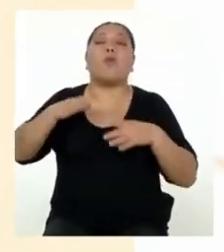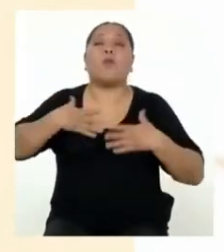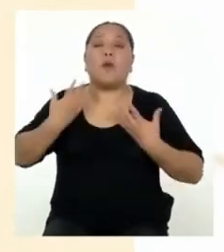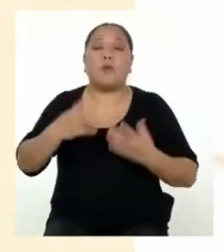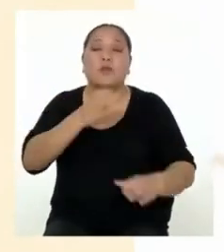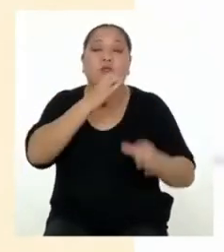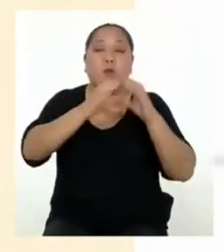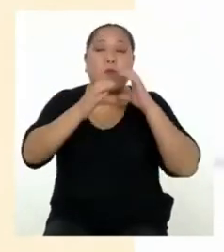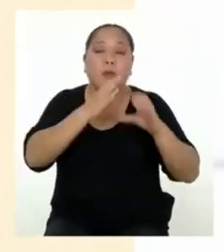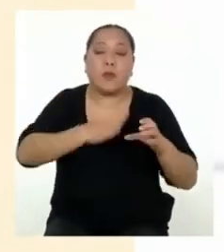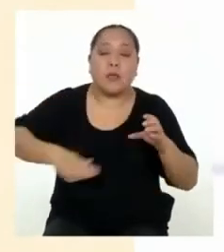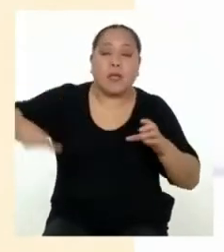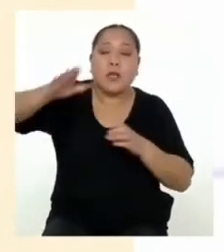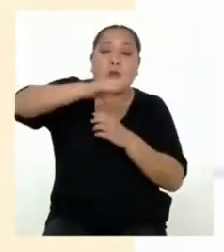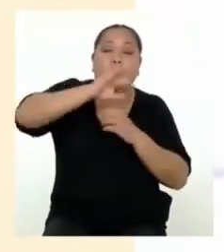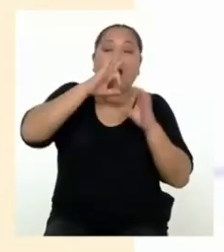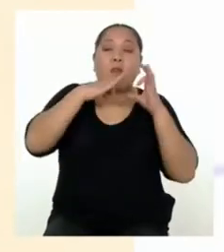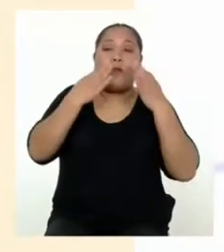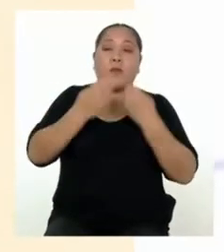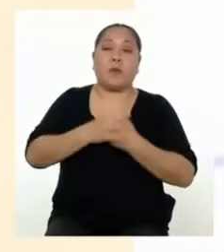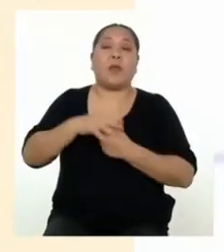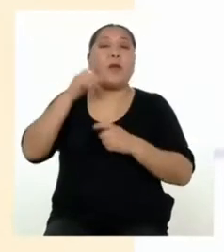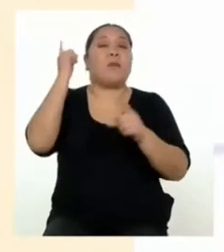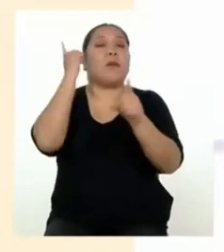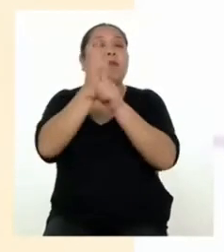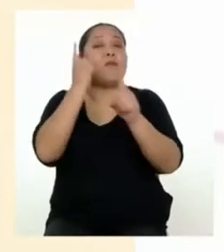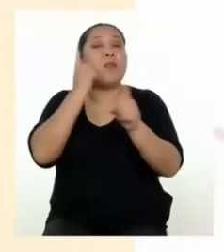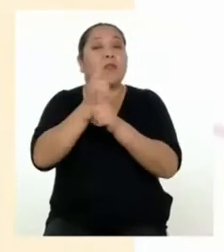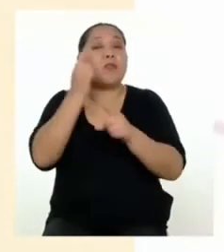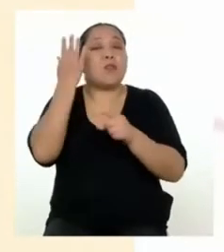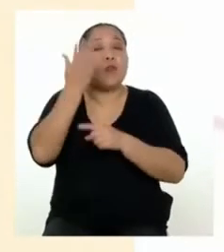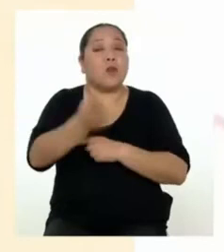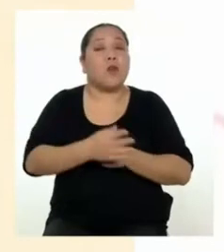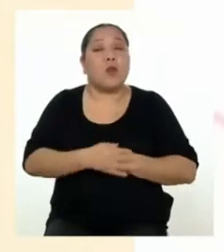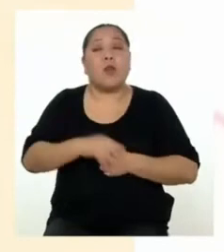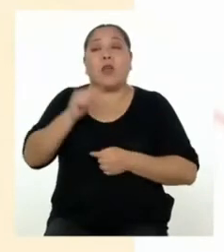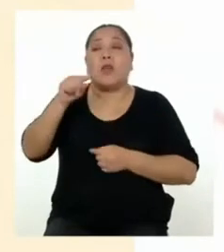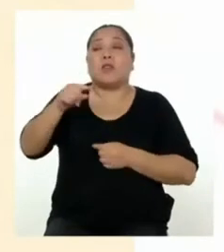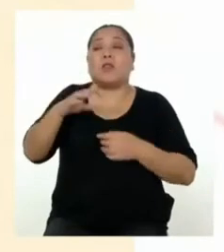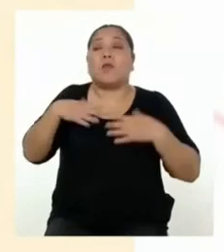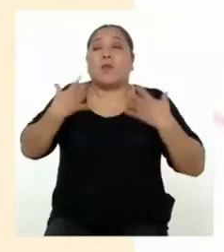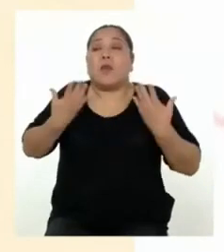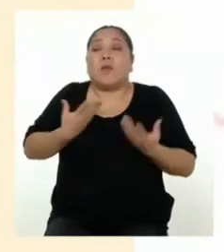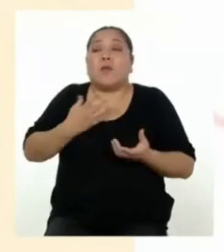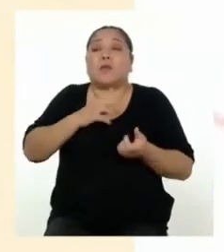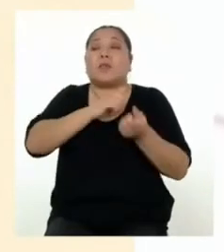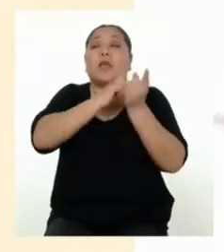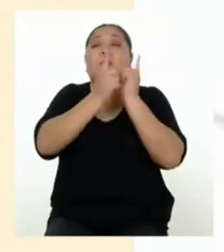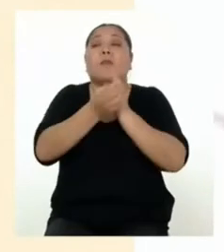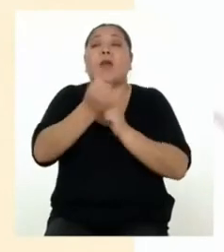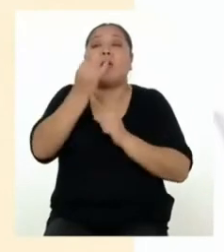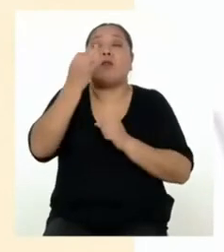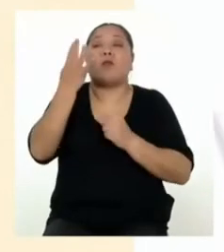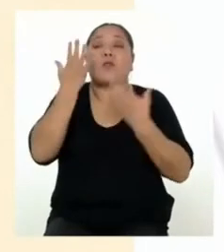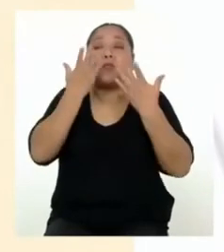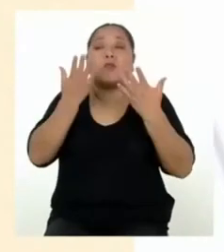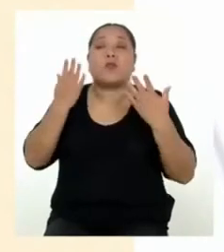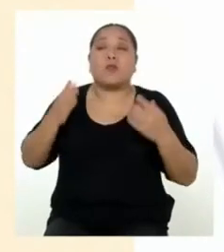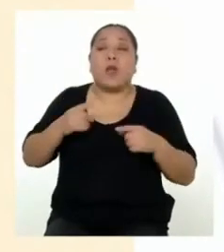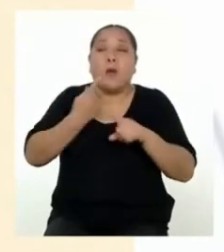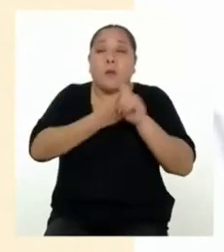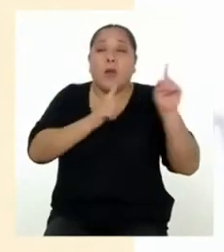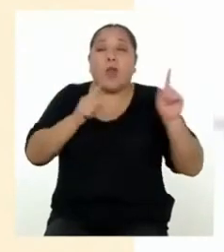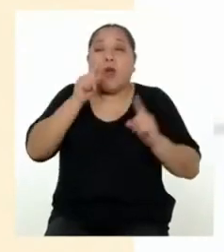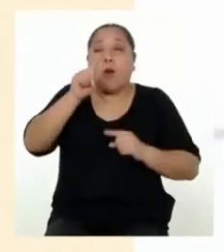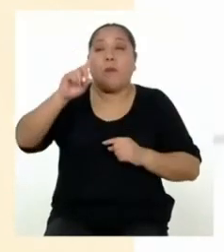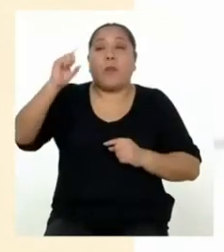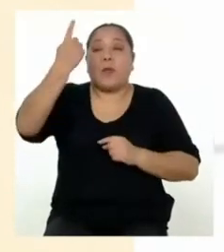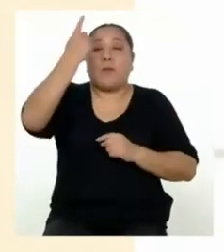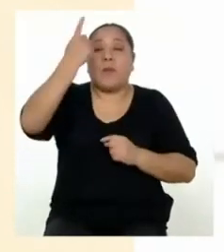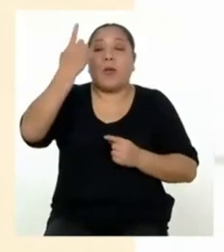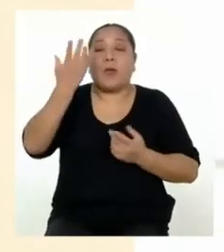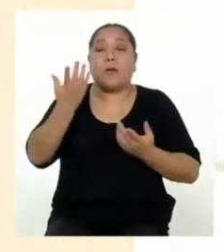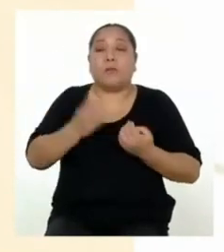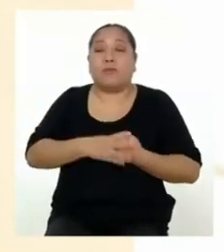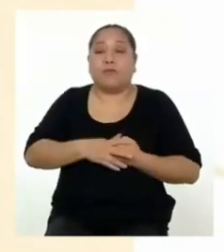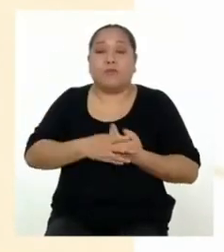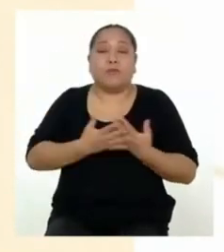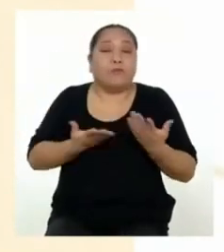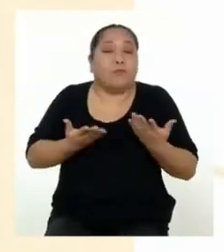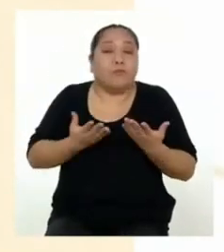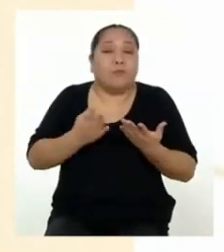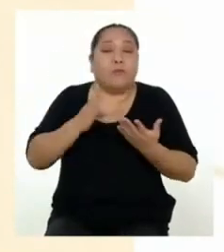en familia. Excelente, Yanira. Es un buen comienzo. Podemos cambiar algunas cosas, pero como primer borrador, está bien.